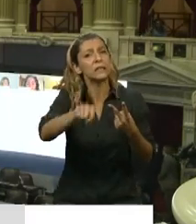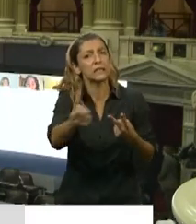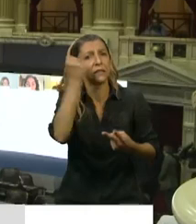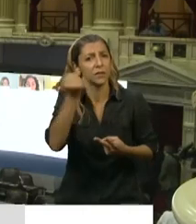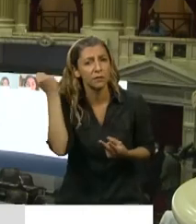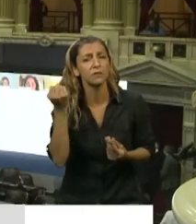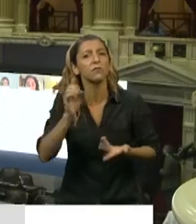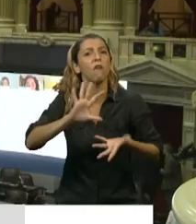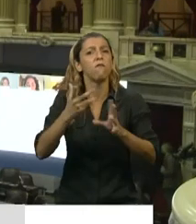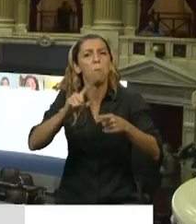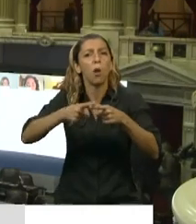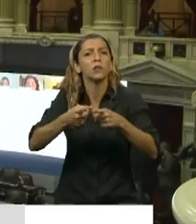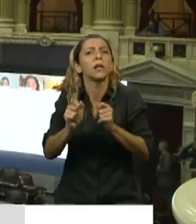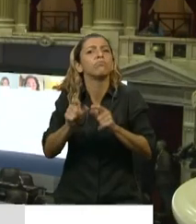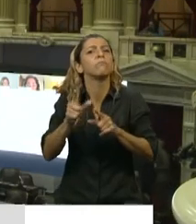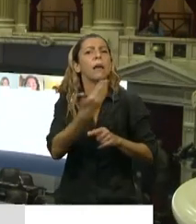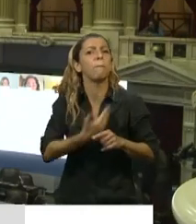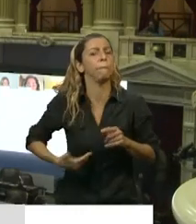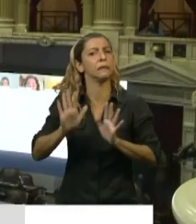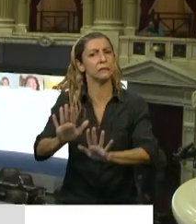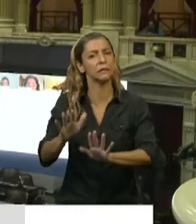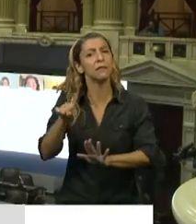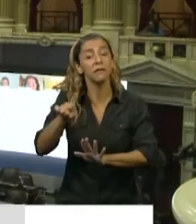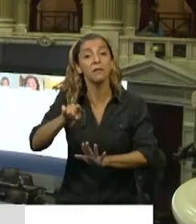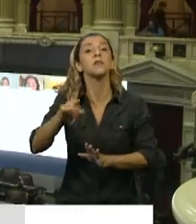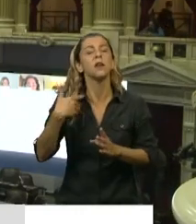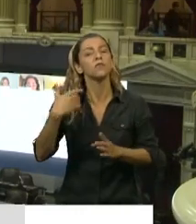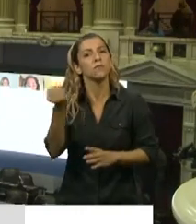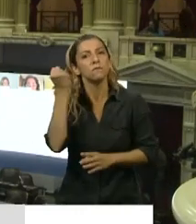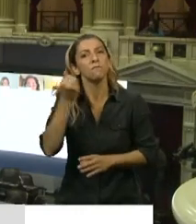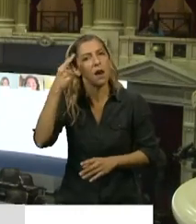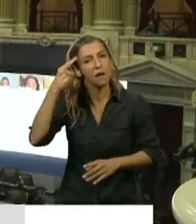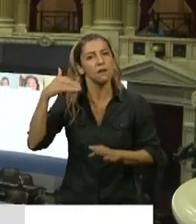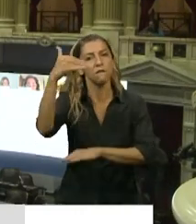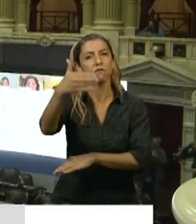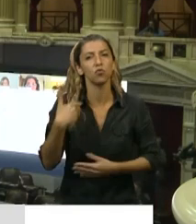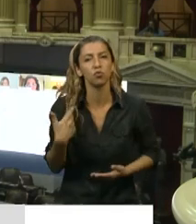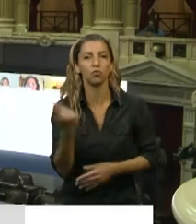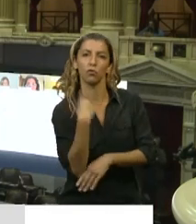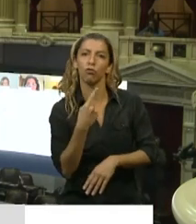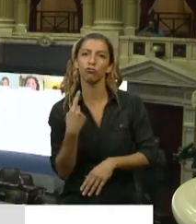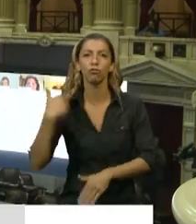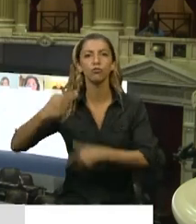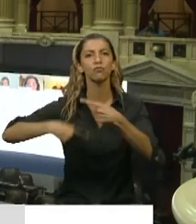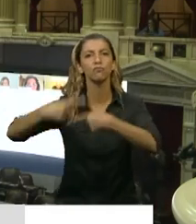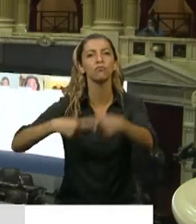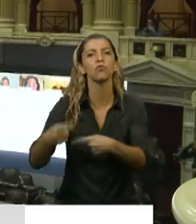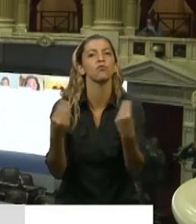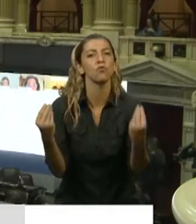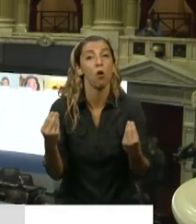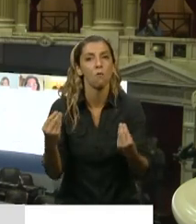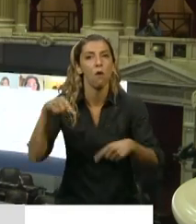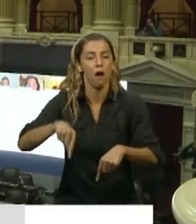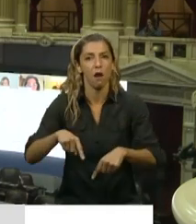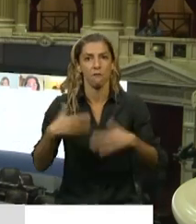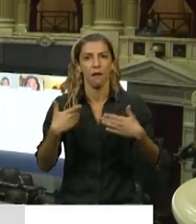nosotros vamos a salir de esto. Y que tiene que ver con la lectura de cómo nosotros podemos enfrentar o llevar adelante esta epopeya